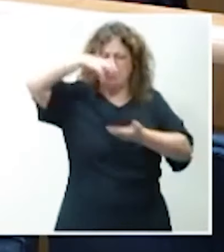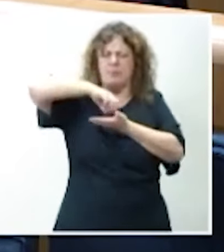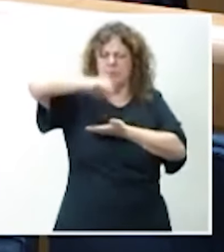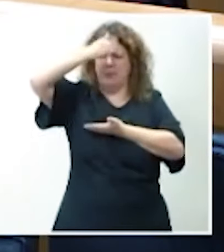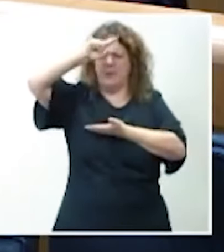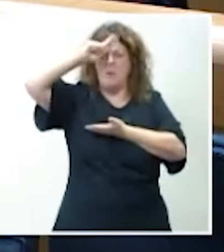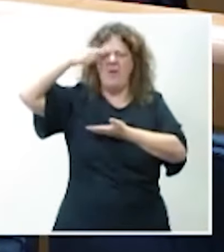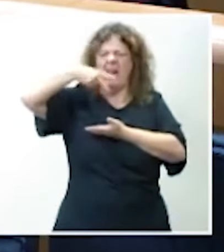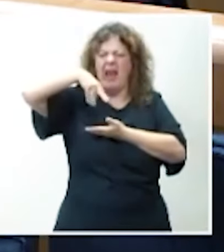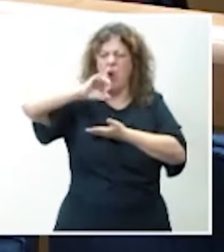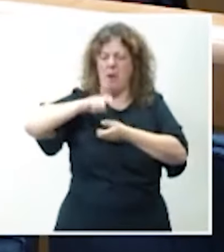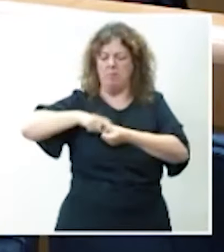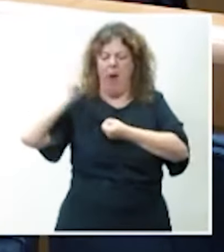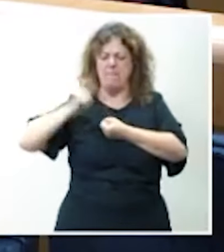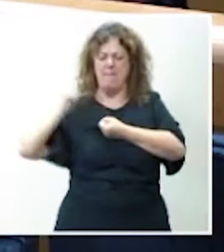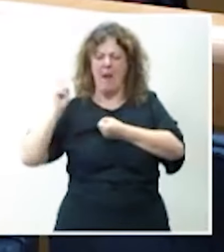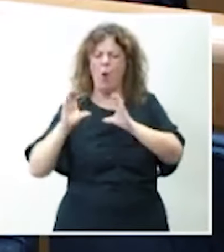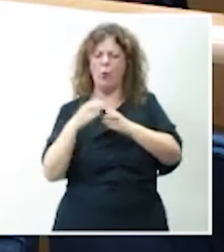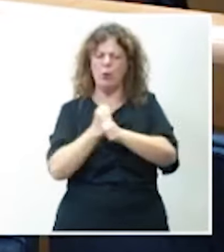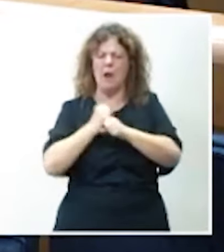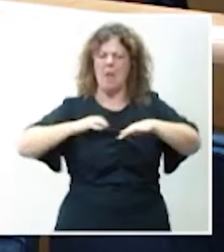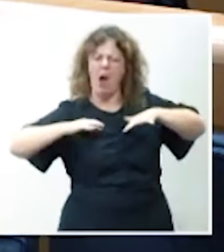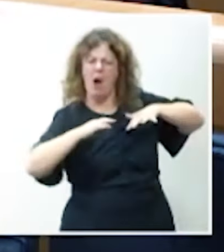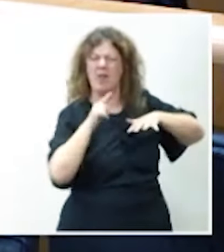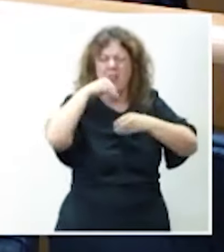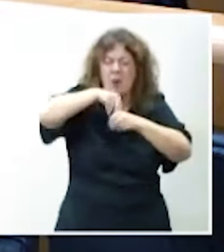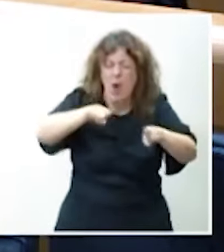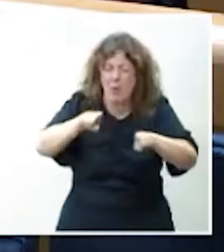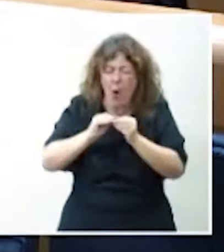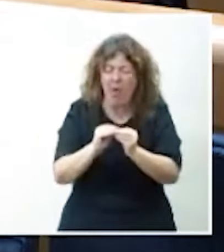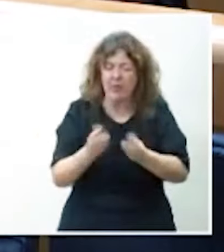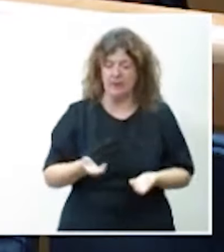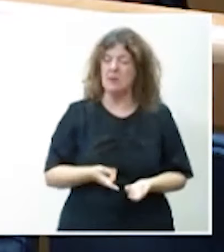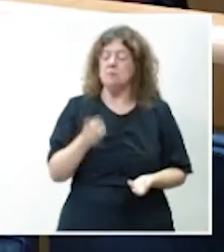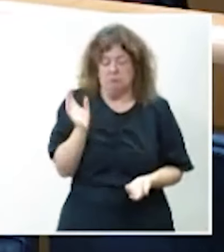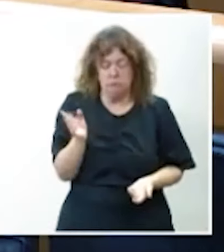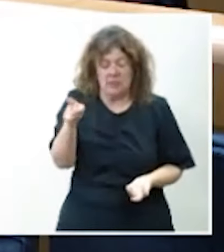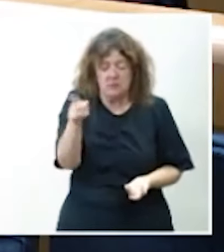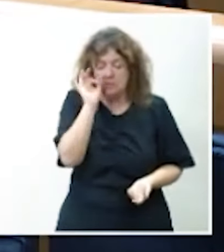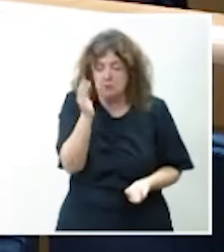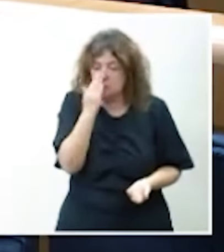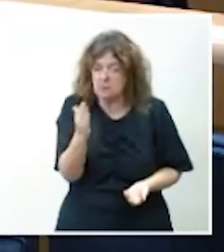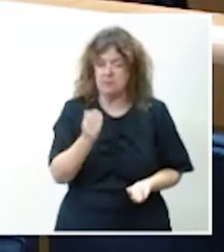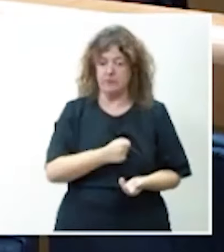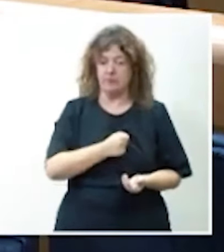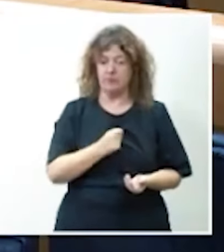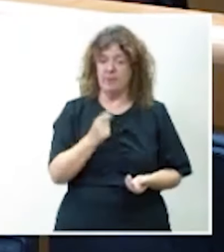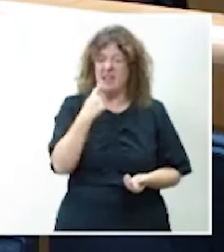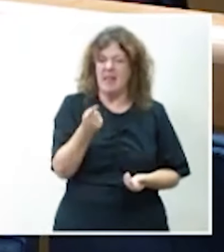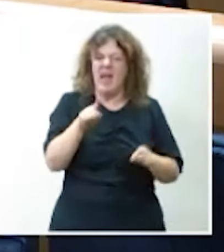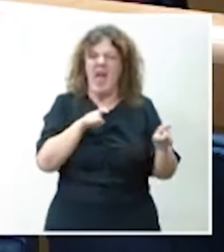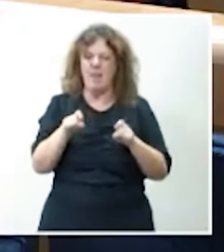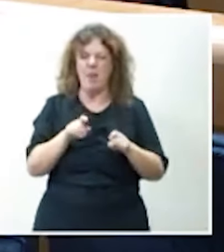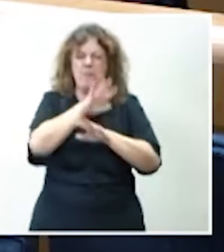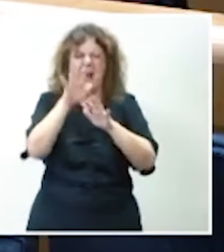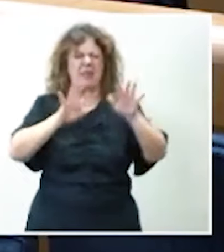decidieron salirse de los grupos de trabajo de la nueva EBAU. Es así, señora. Y ustedes además, cuando hablan de la EBAU, tienen